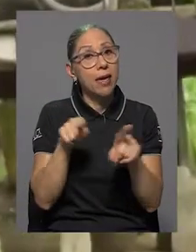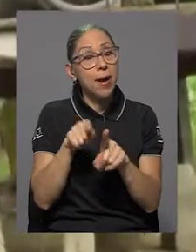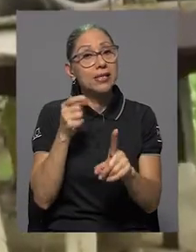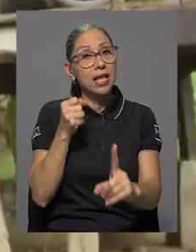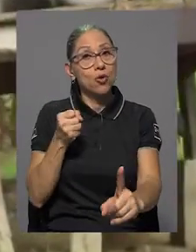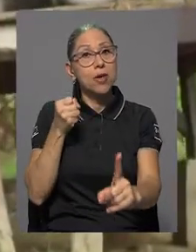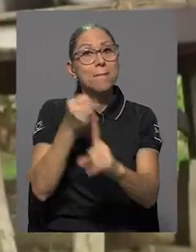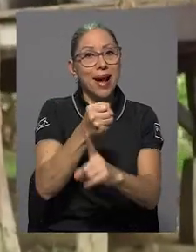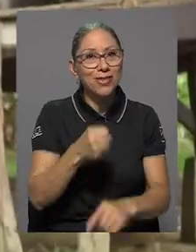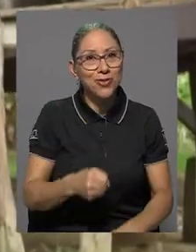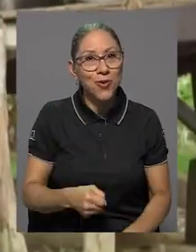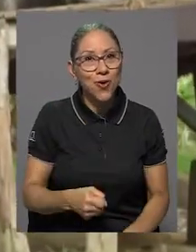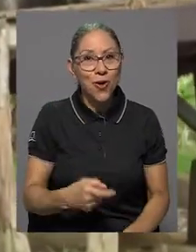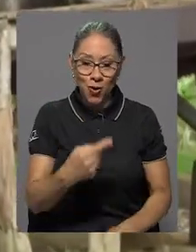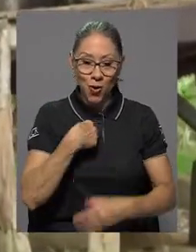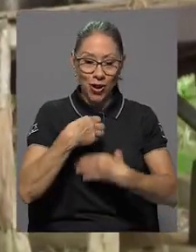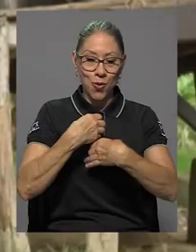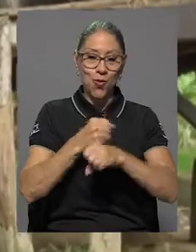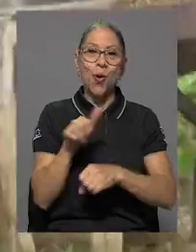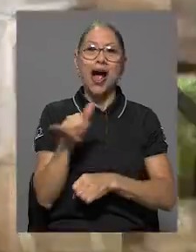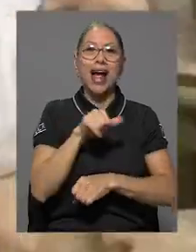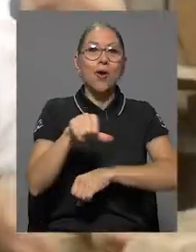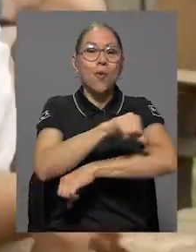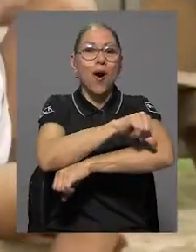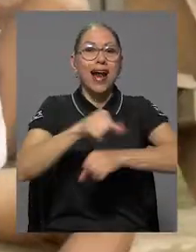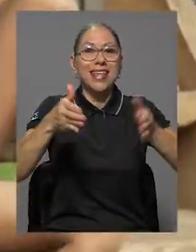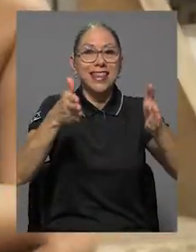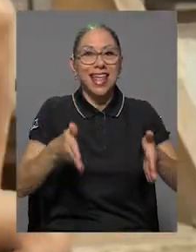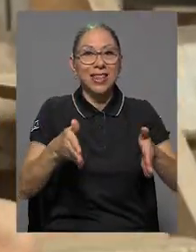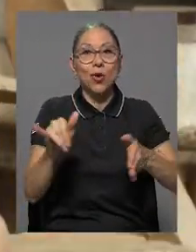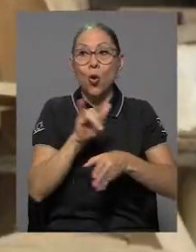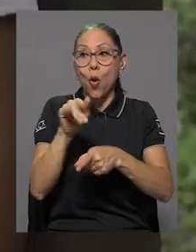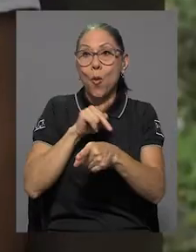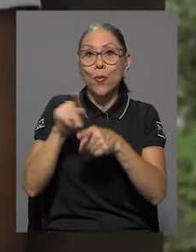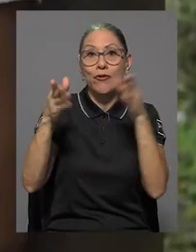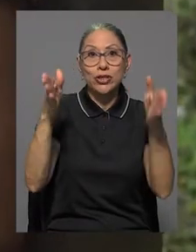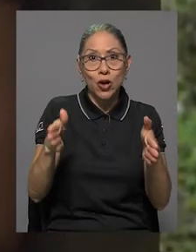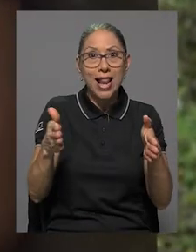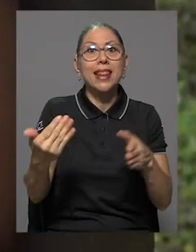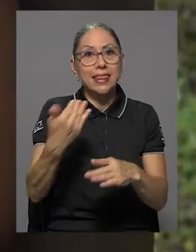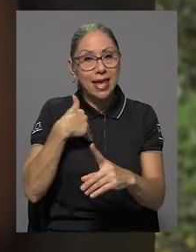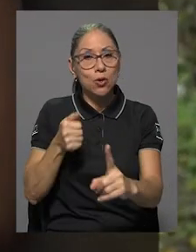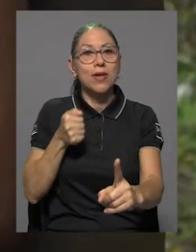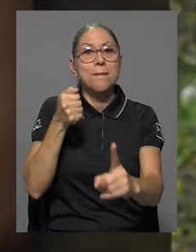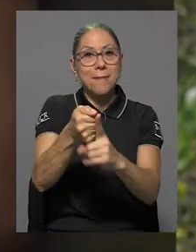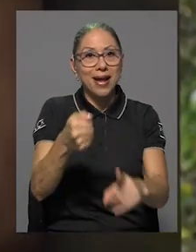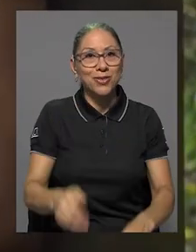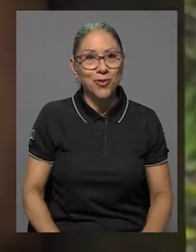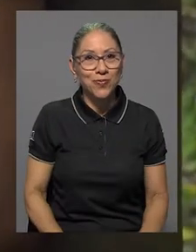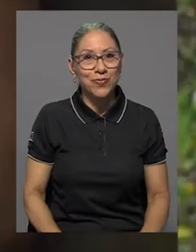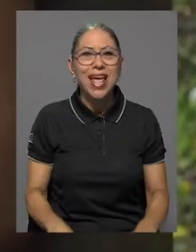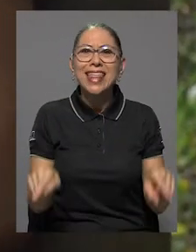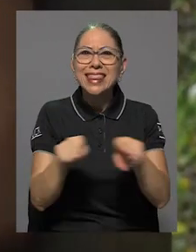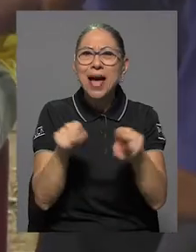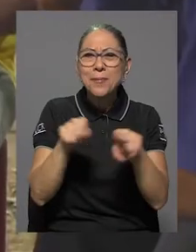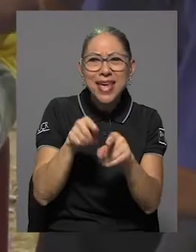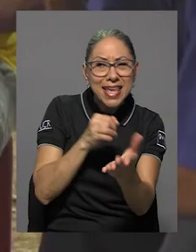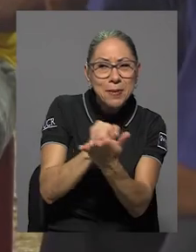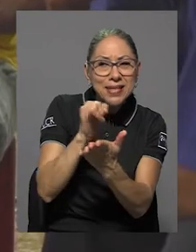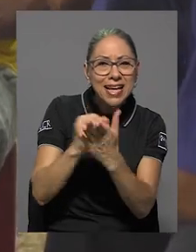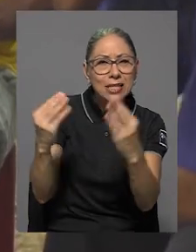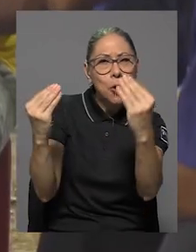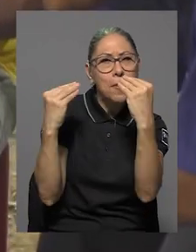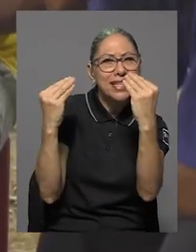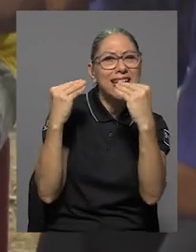impacto. Lo que uno haga como arquitecto, como profesional, tiene un impacto. Y además de eso, lo que más me enseñó esta